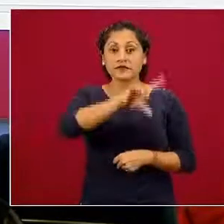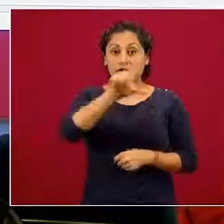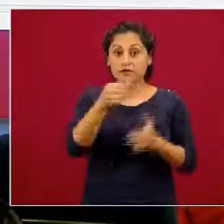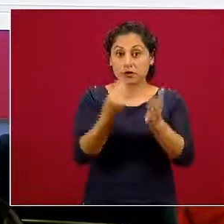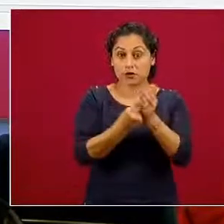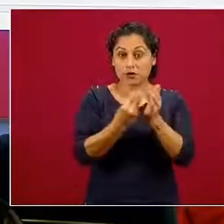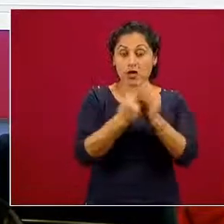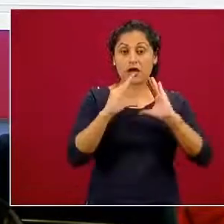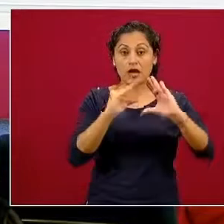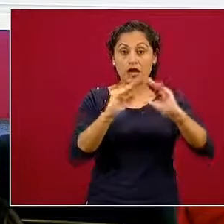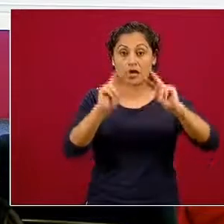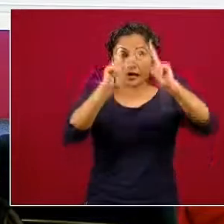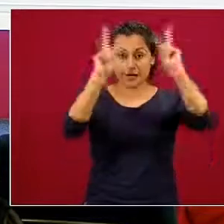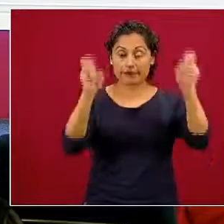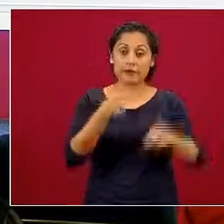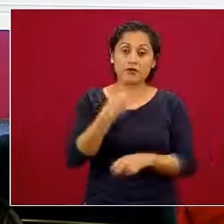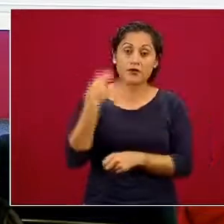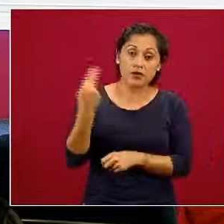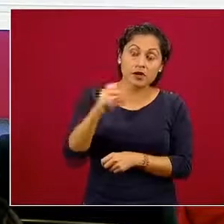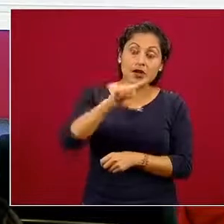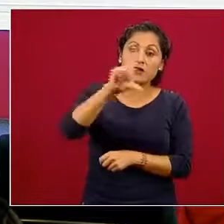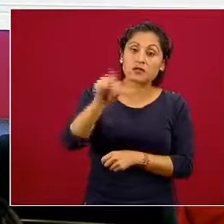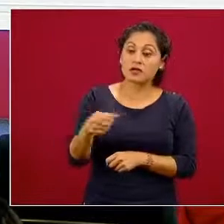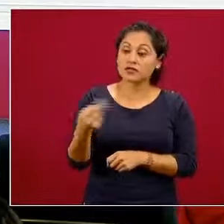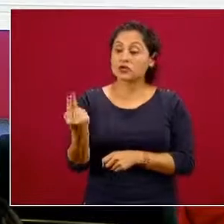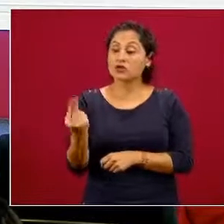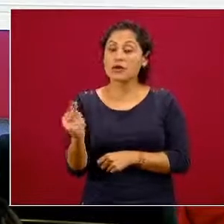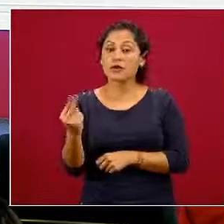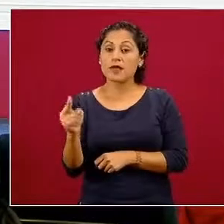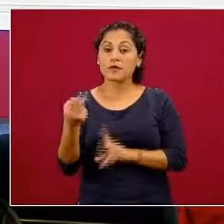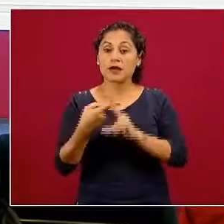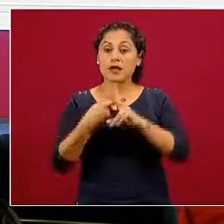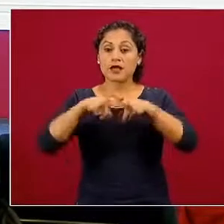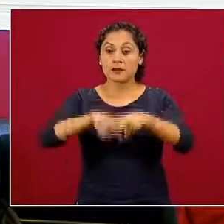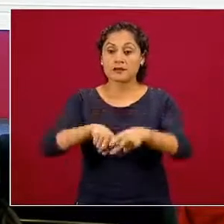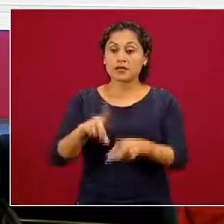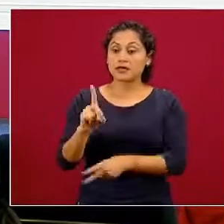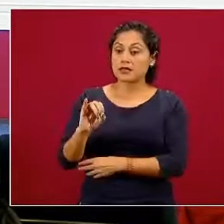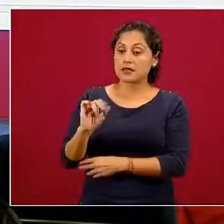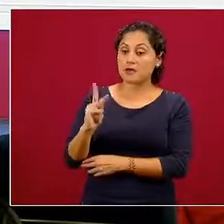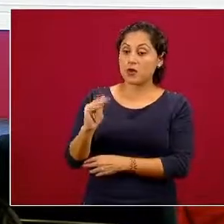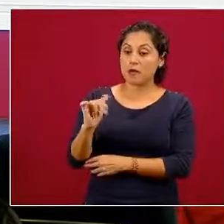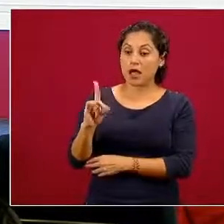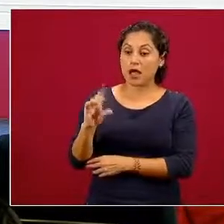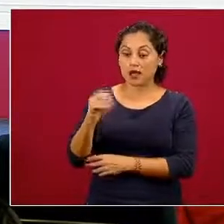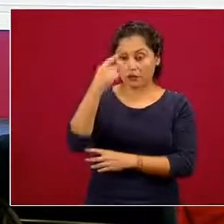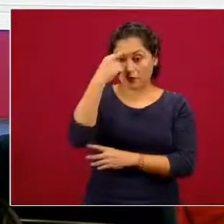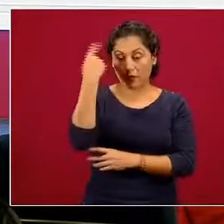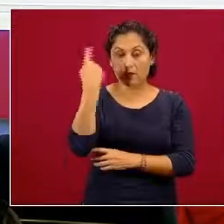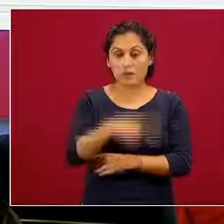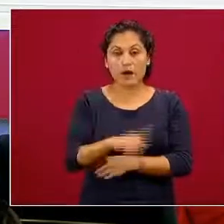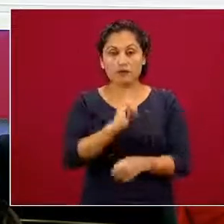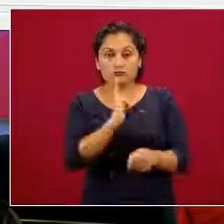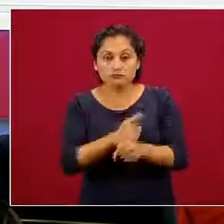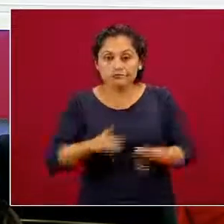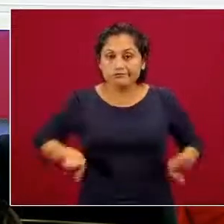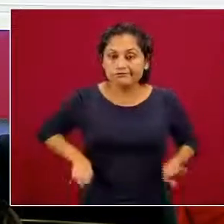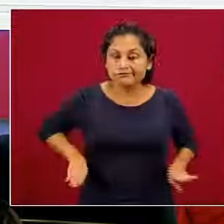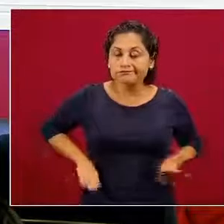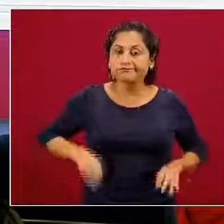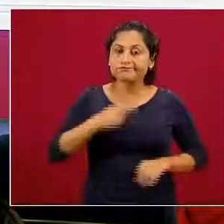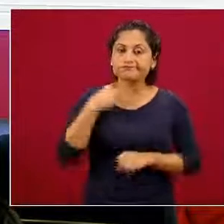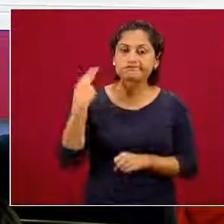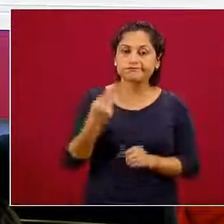va a comenzar en noviembre un diplomado para el manejo de la conducta suicida de noviembre de este año a mayo del siguiente